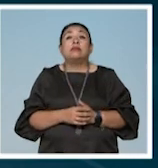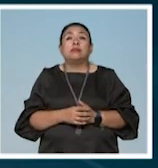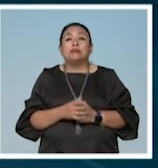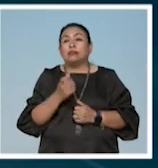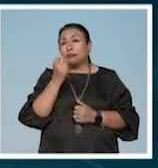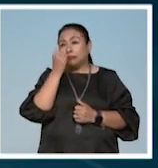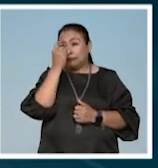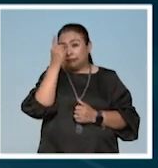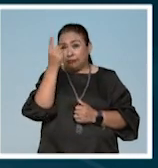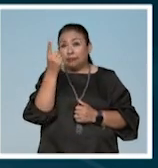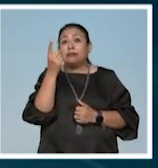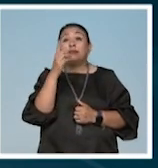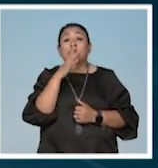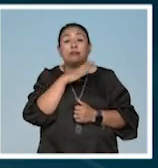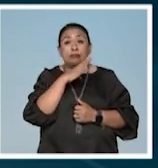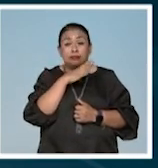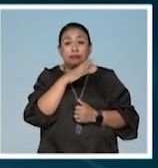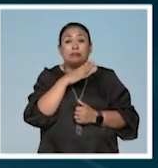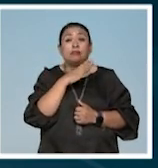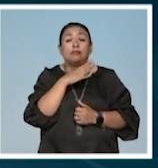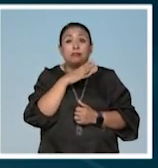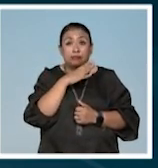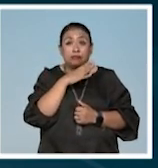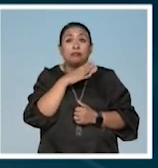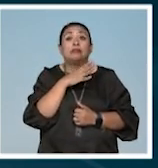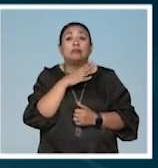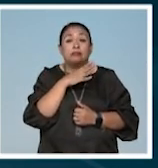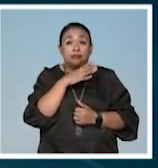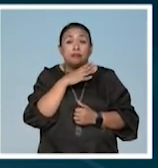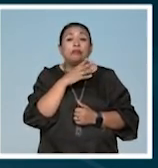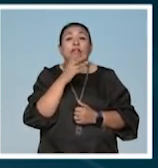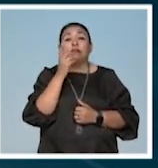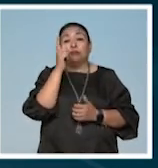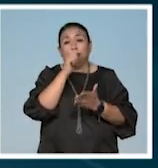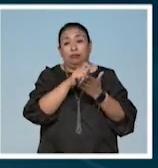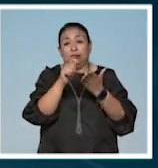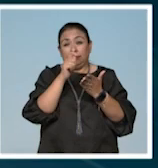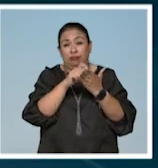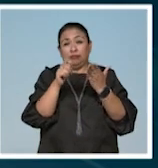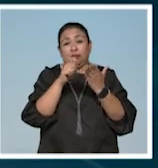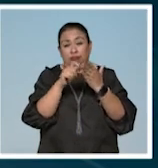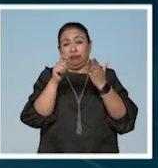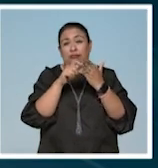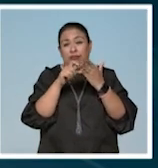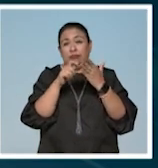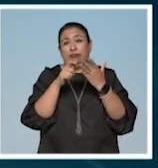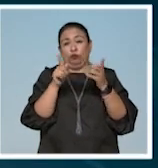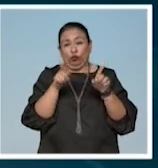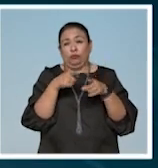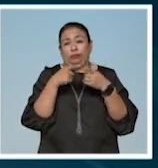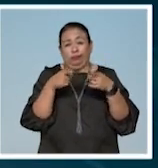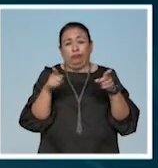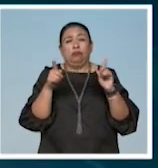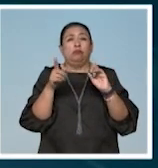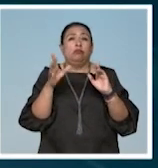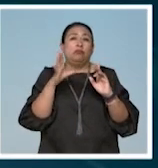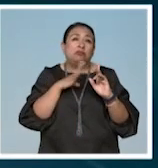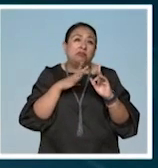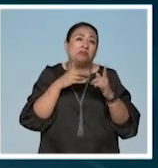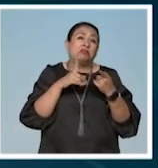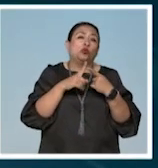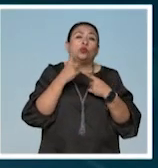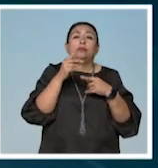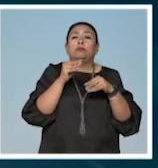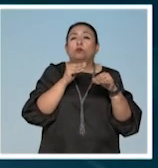compositores que habían hecho que habían escrito obras en donde ya sea un